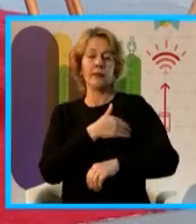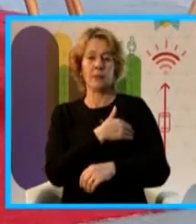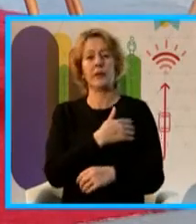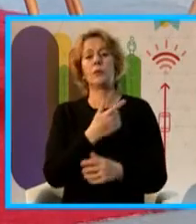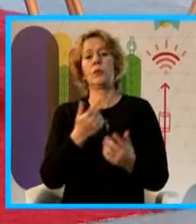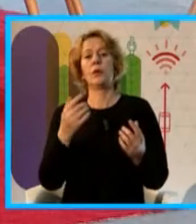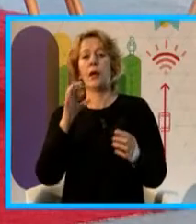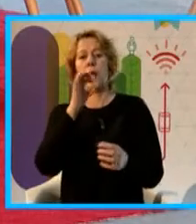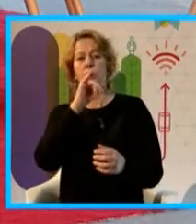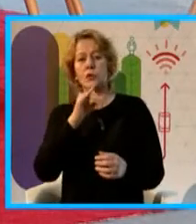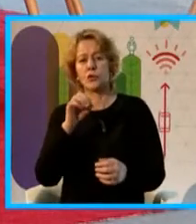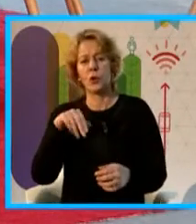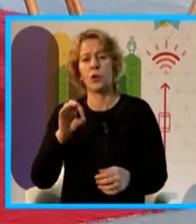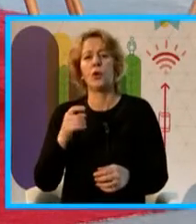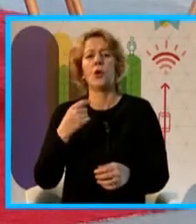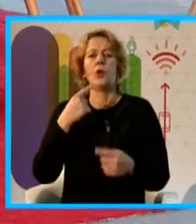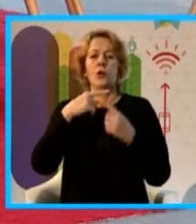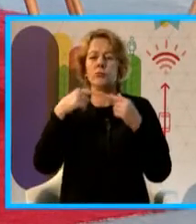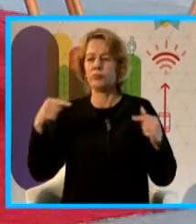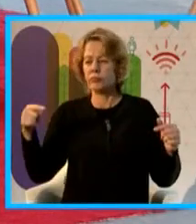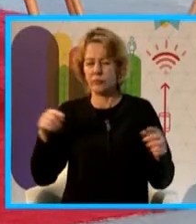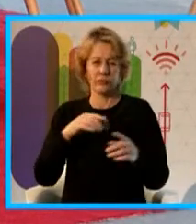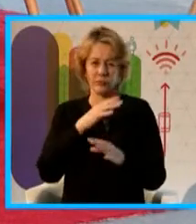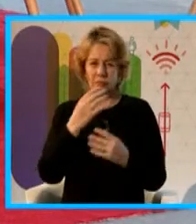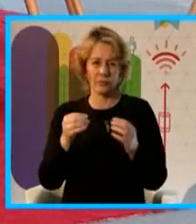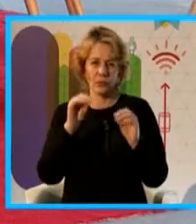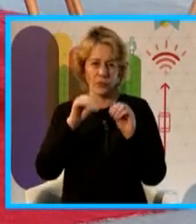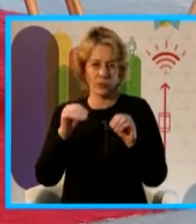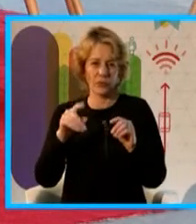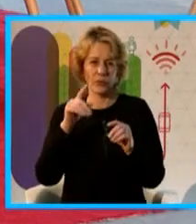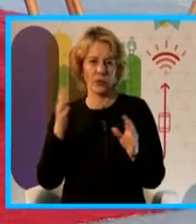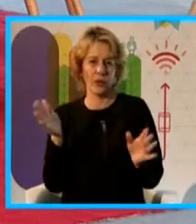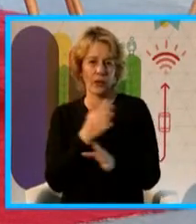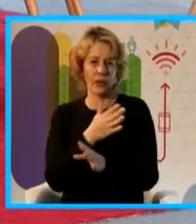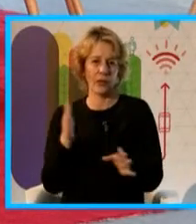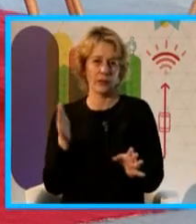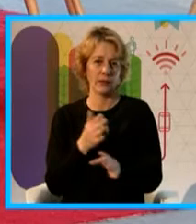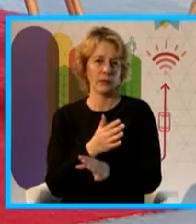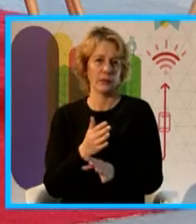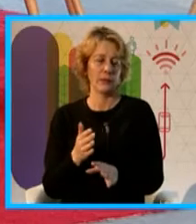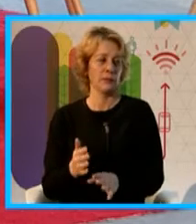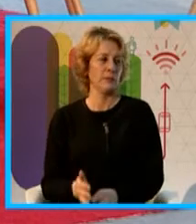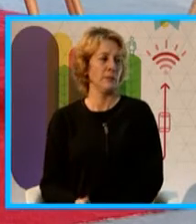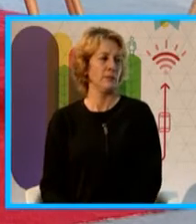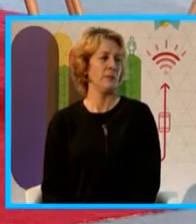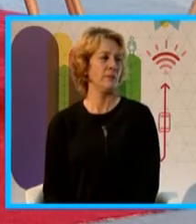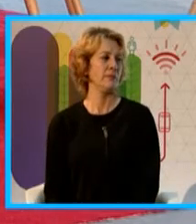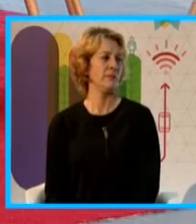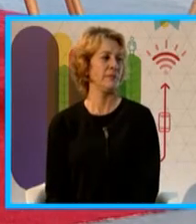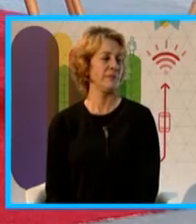¿Cómo está el ozono? ¿Cómo está el material particulado? Y esta otra es una... Muchas gracias. No, no, no. Todavía no.